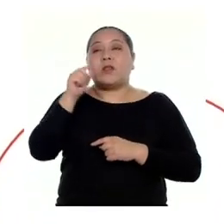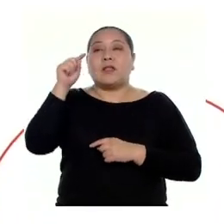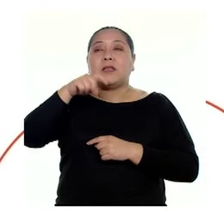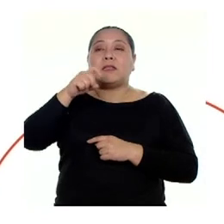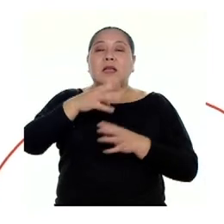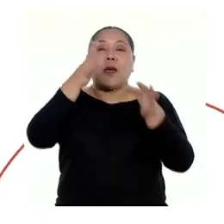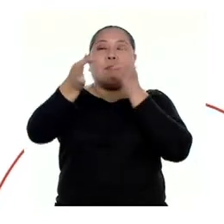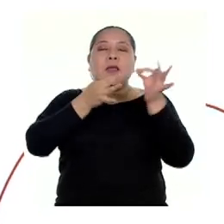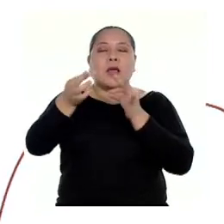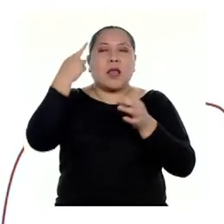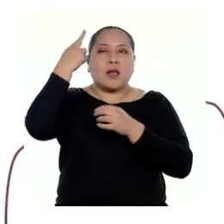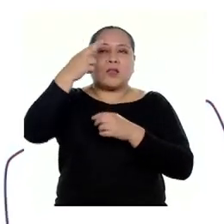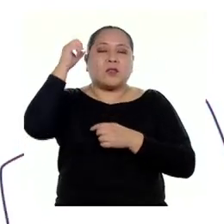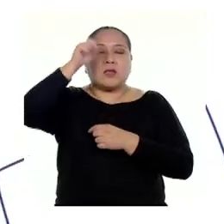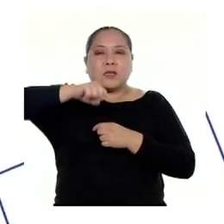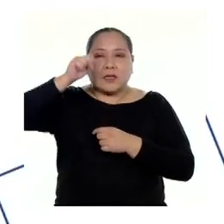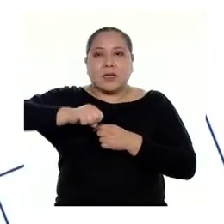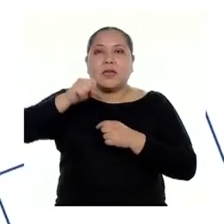dos